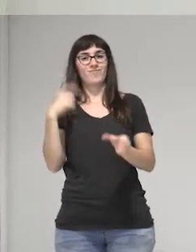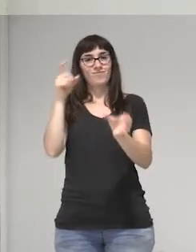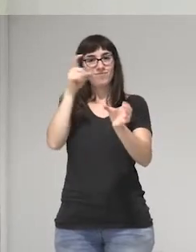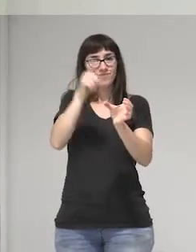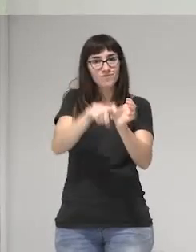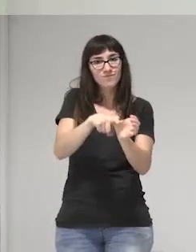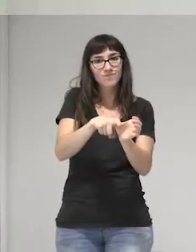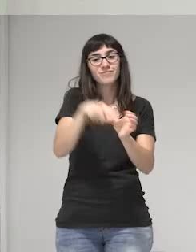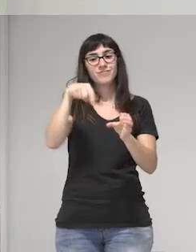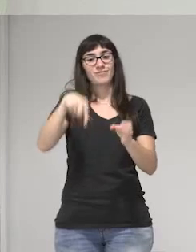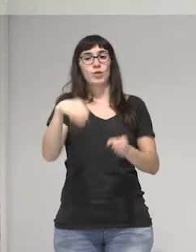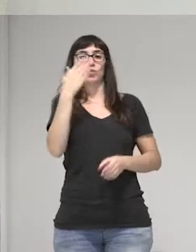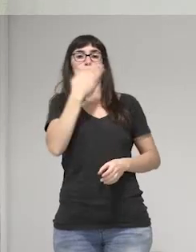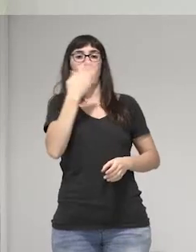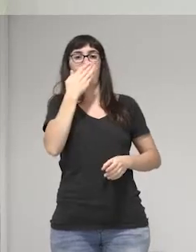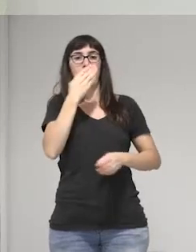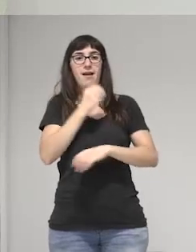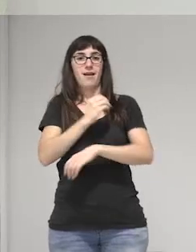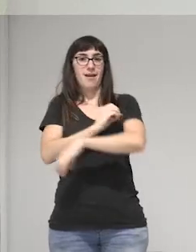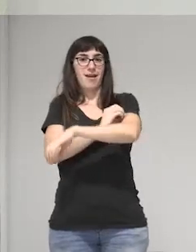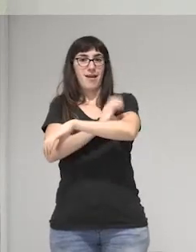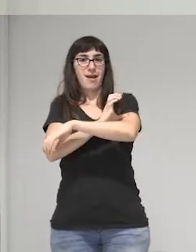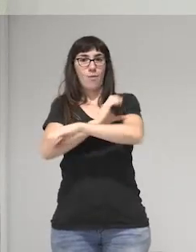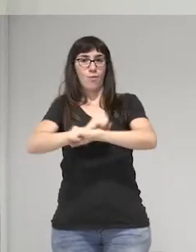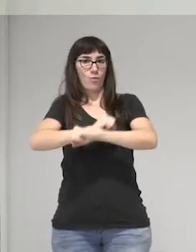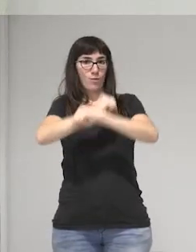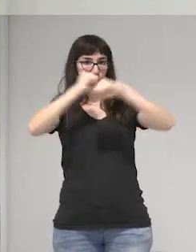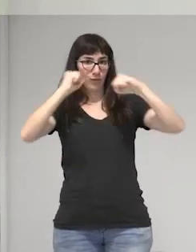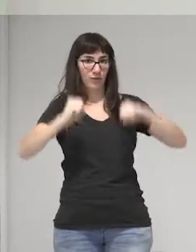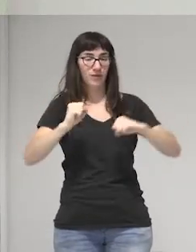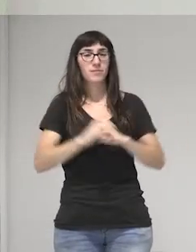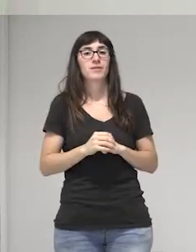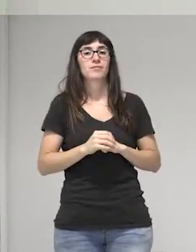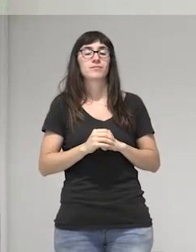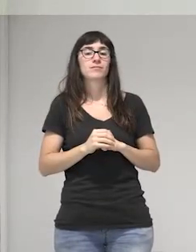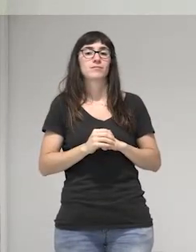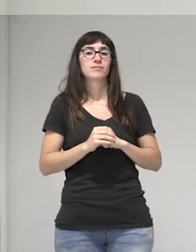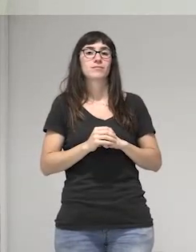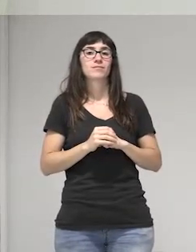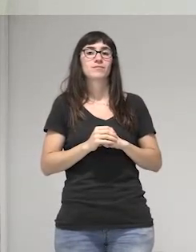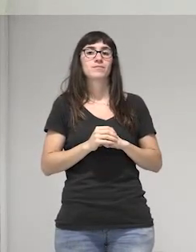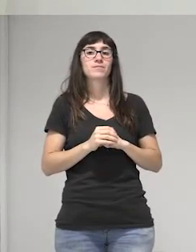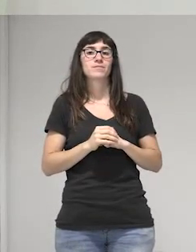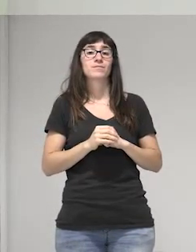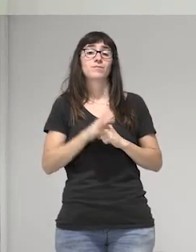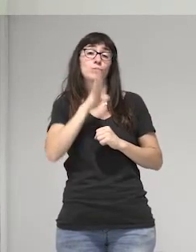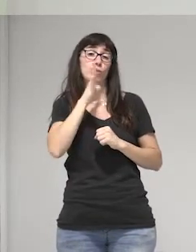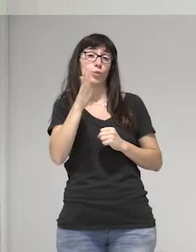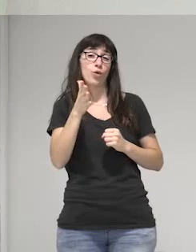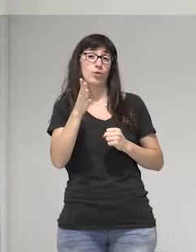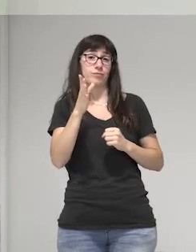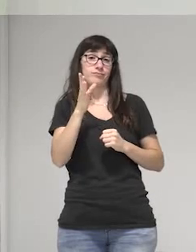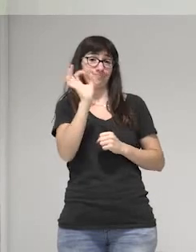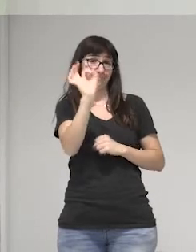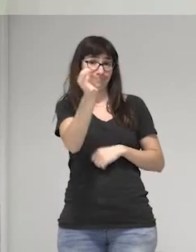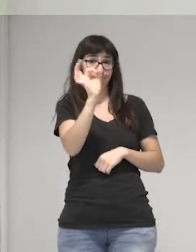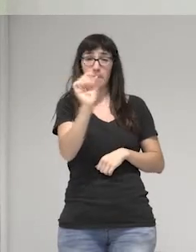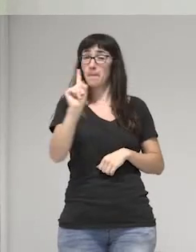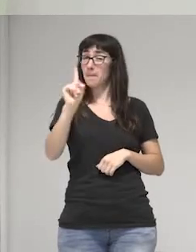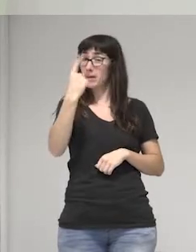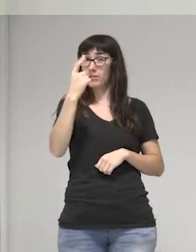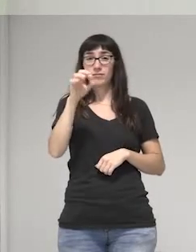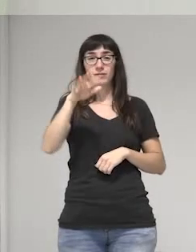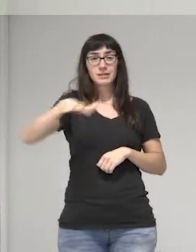espacio de Escuela de Empoderamiento. Primero porque es muy importante siempre los espacios de